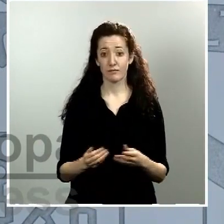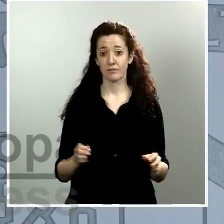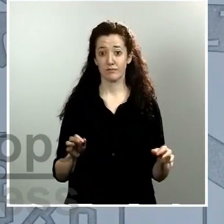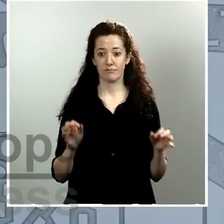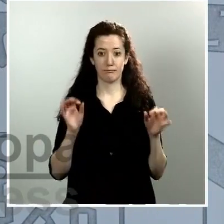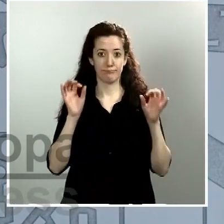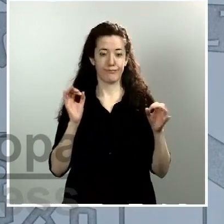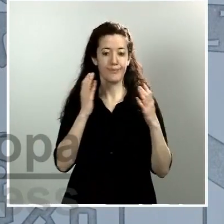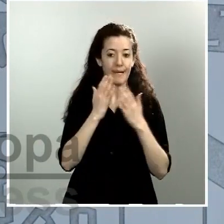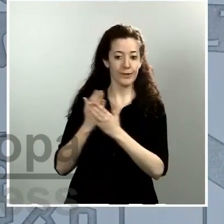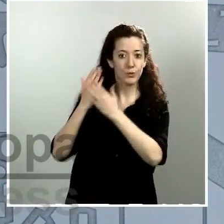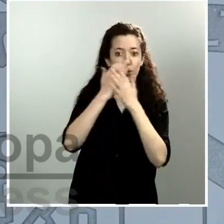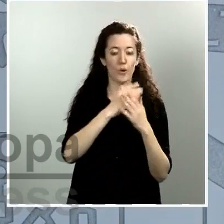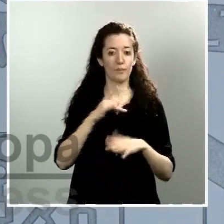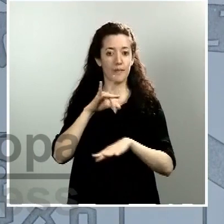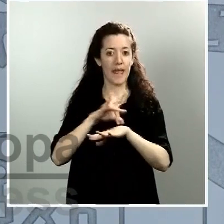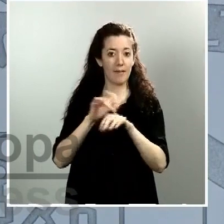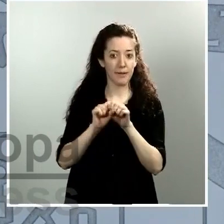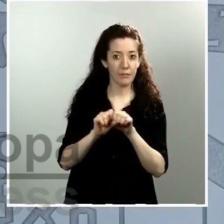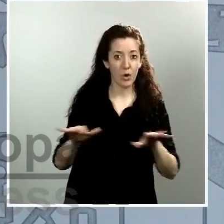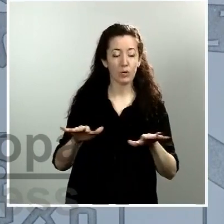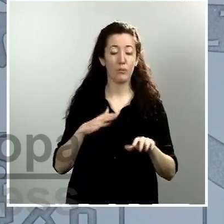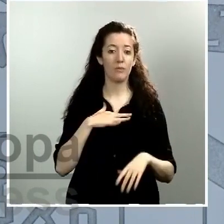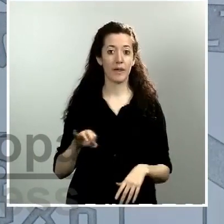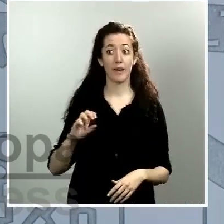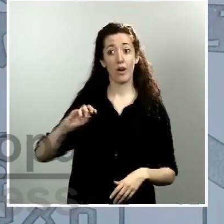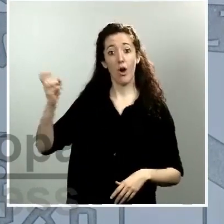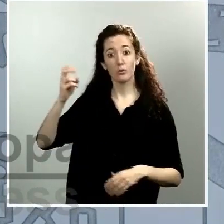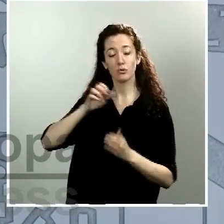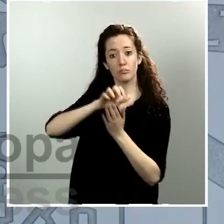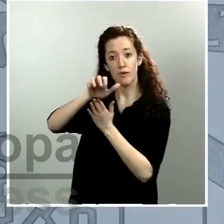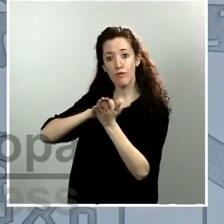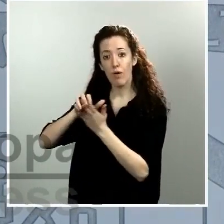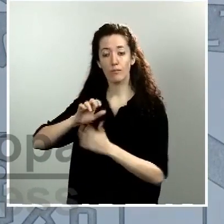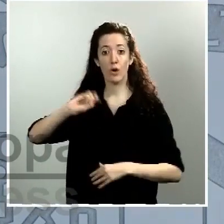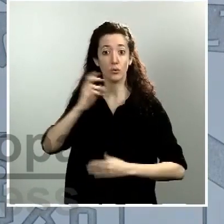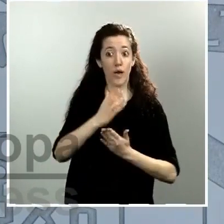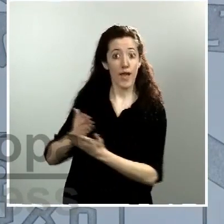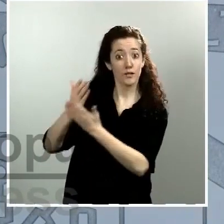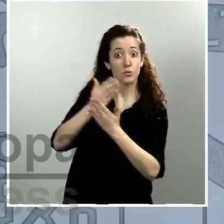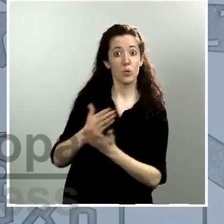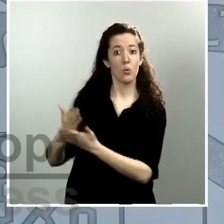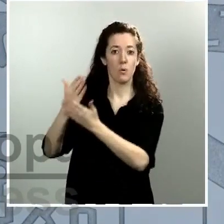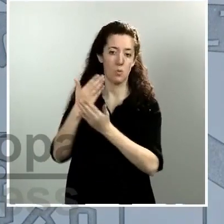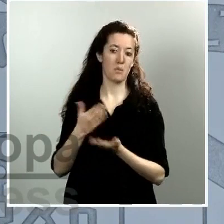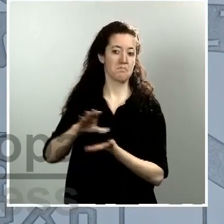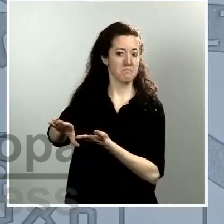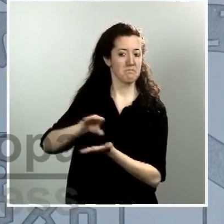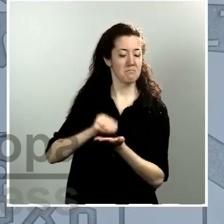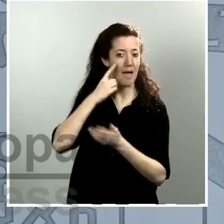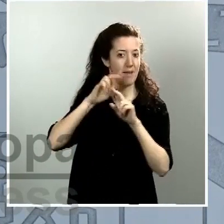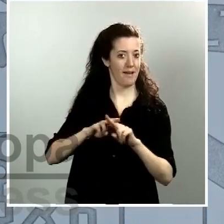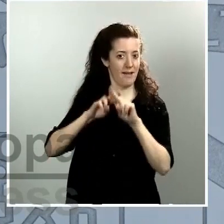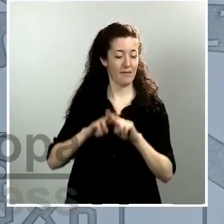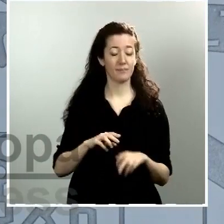alguna estimación de otro tipo de fuentes. Hay muchas comunidades autónomas que, como mencionan, de la Comunidad de Madrid han publicado la